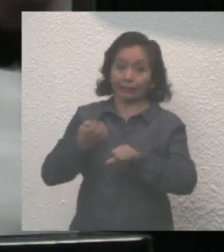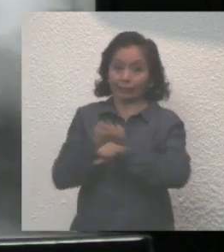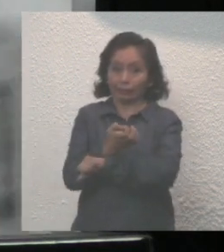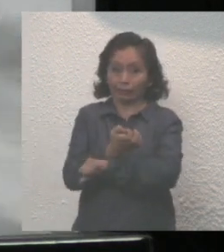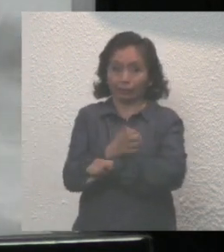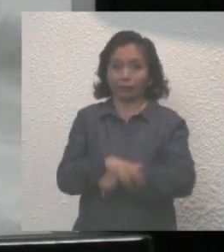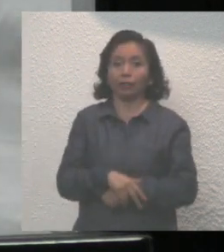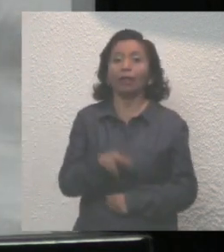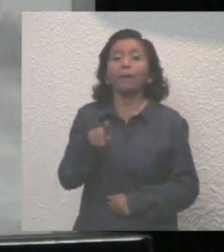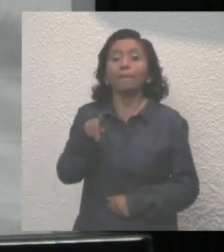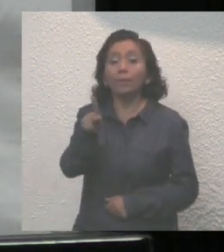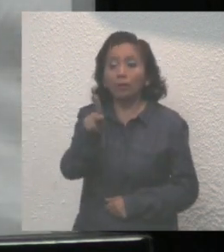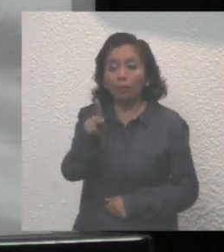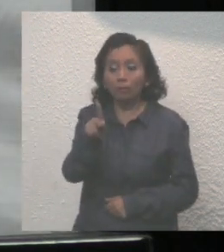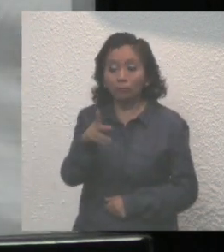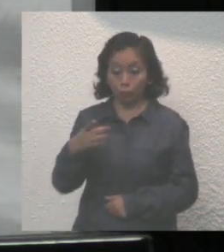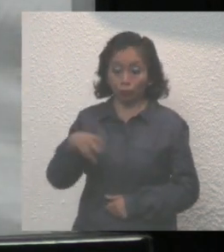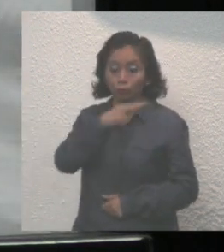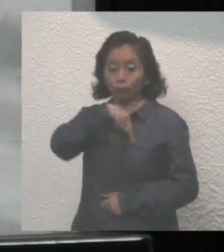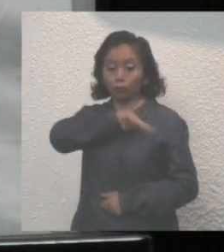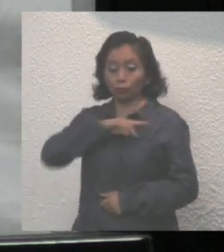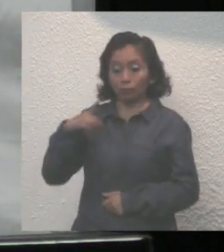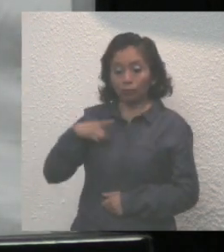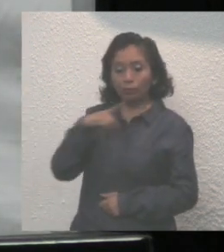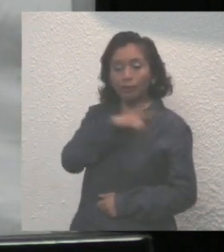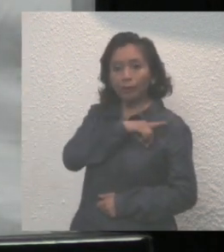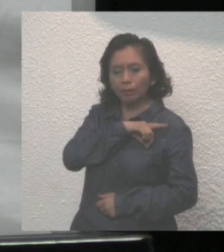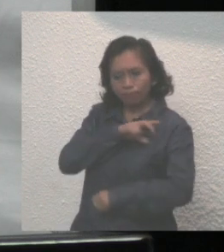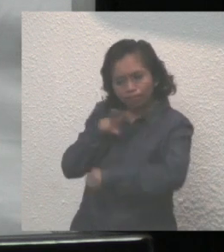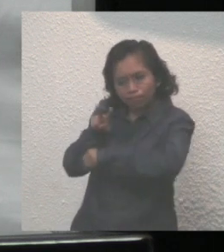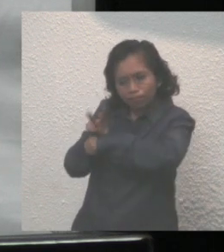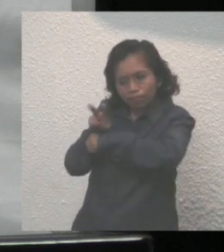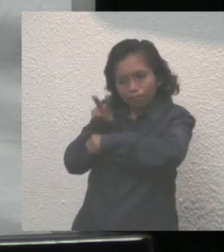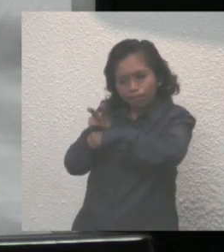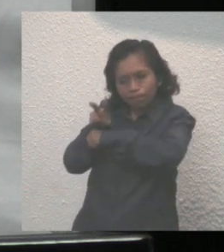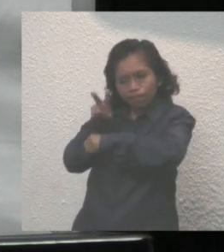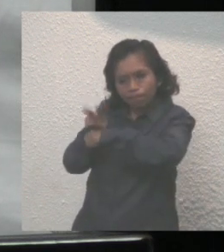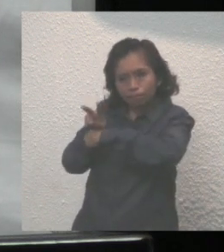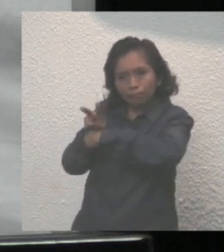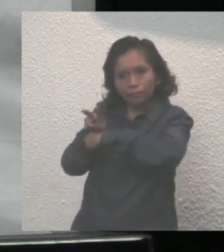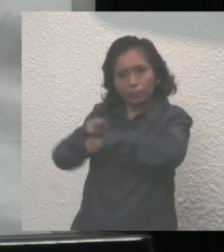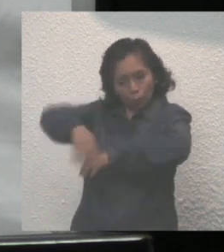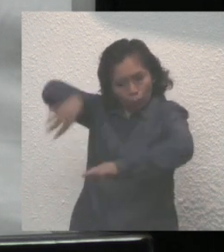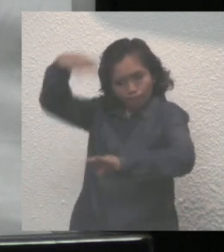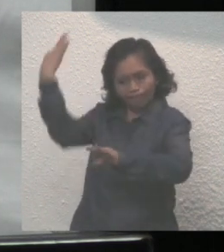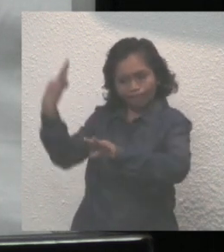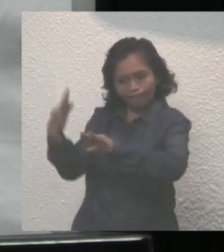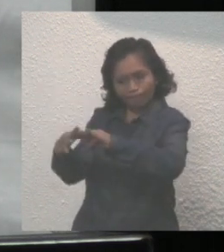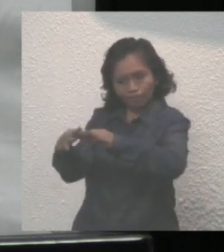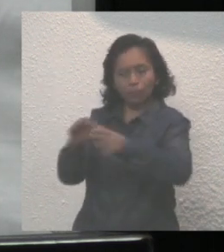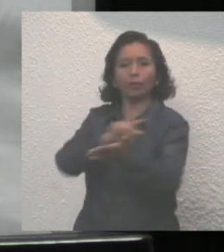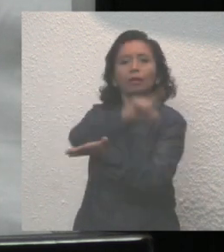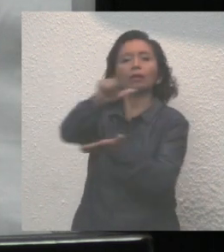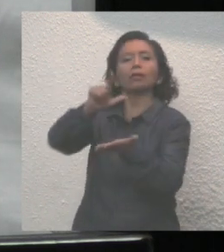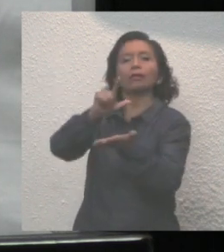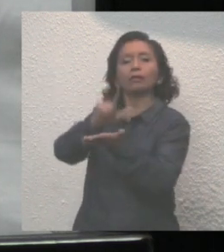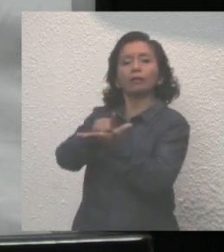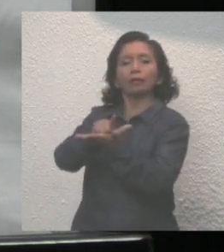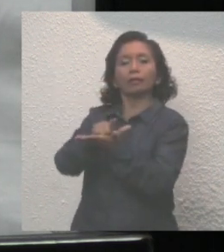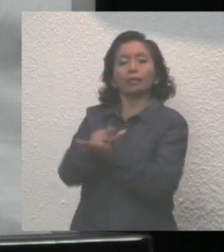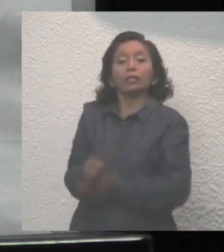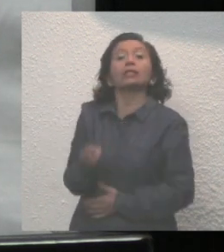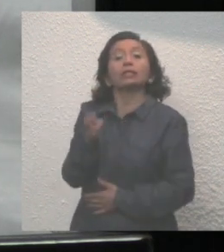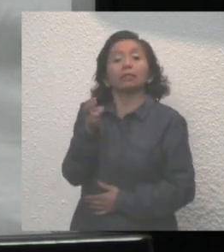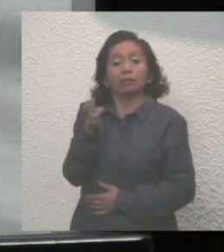Pero es nuestro deber vigilar que las nuevas prácticas gubernamentales se apliquen apegadas a derecho y eso lo